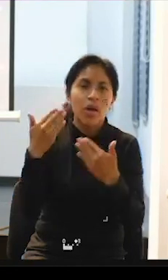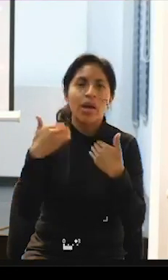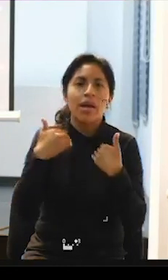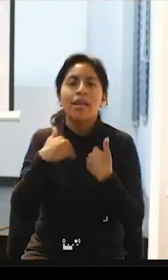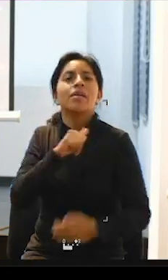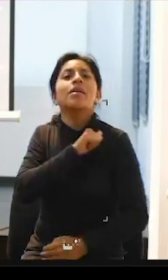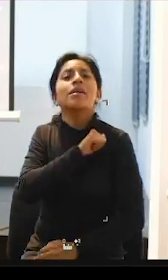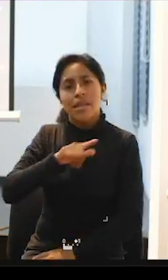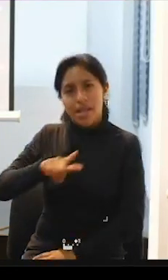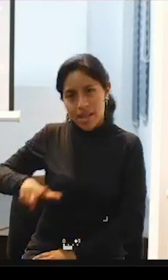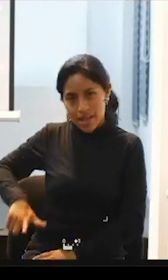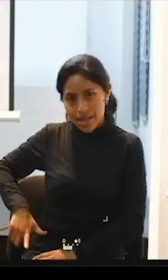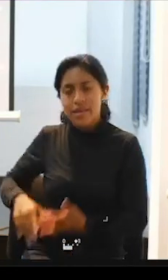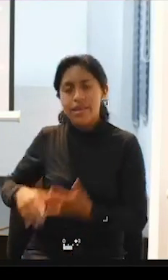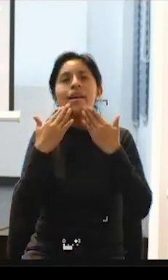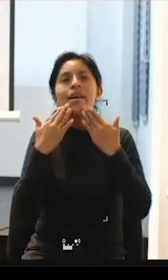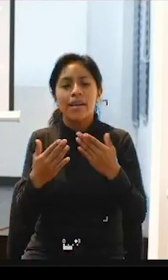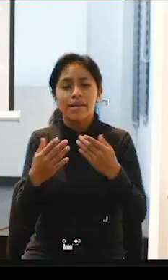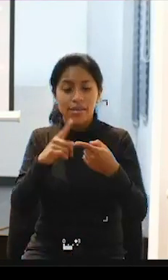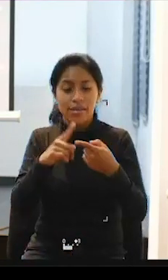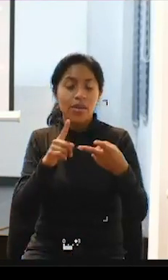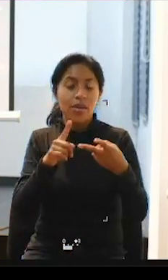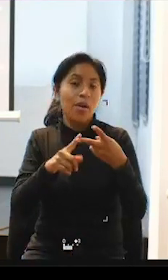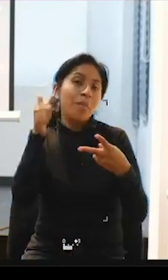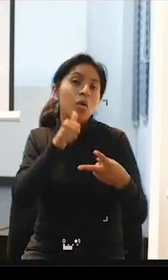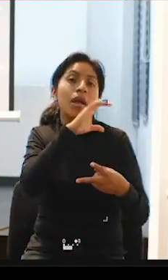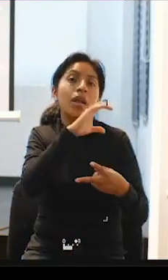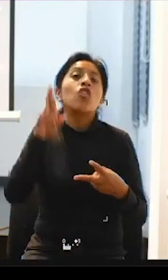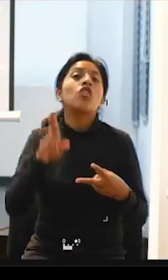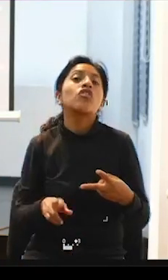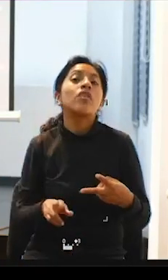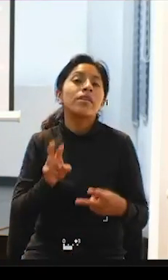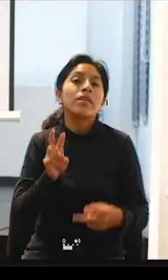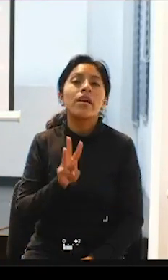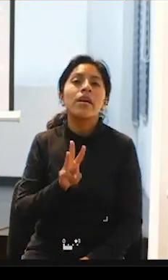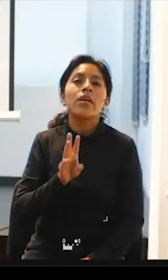parte pública Wendy nos gustaría conocer cómo es esto en Costa Rica